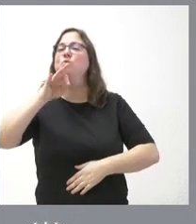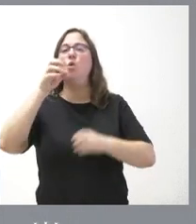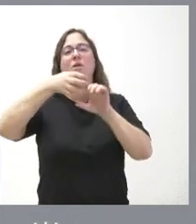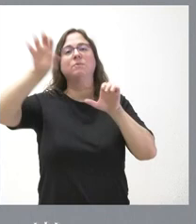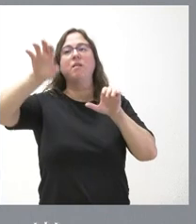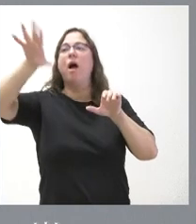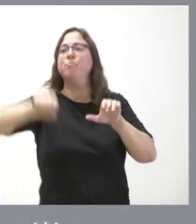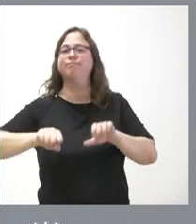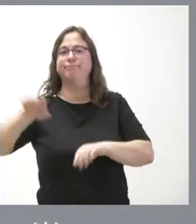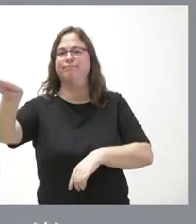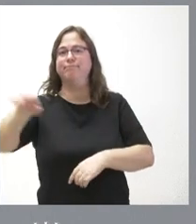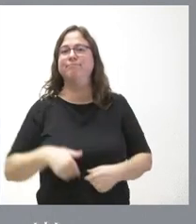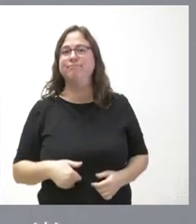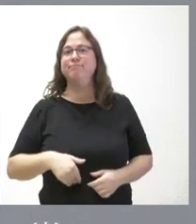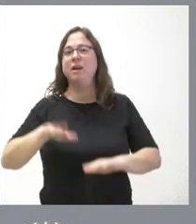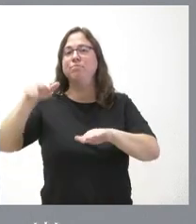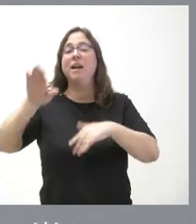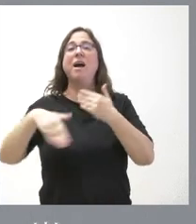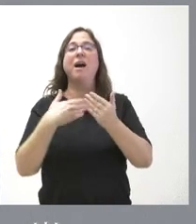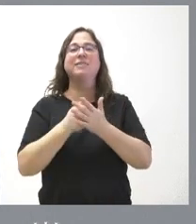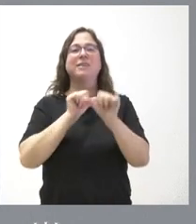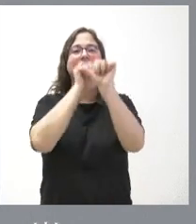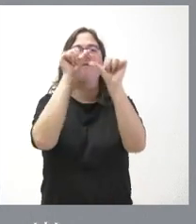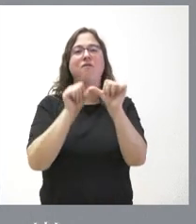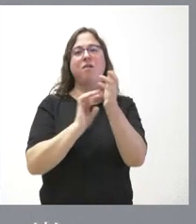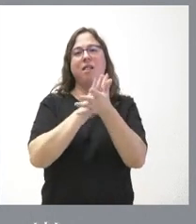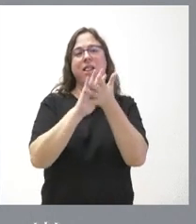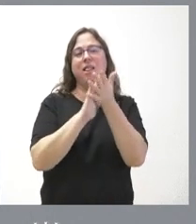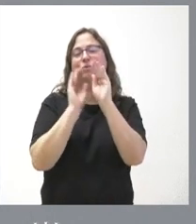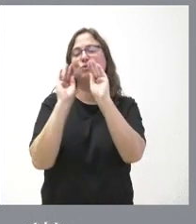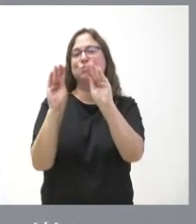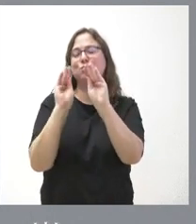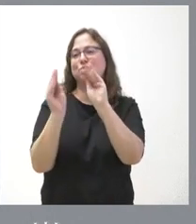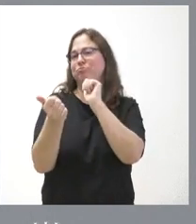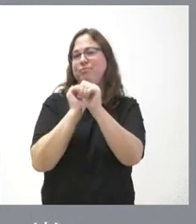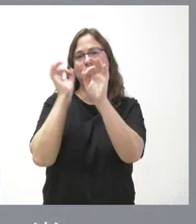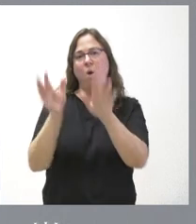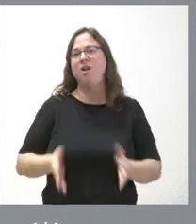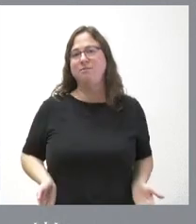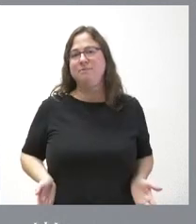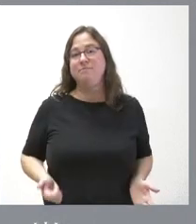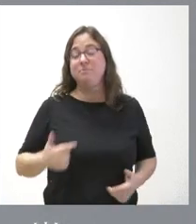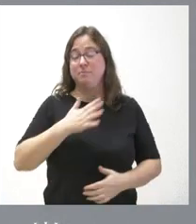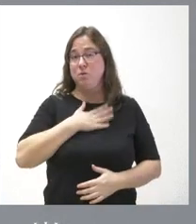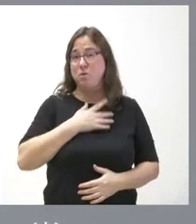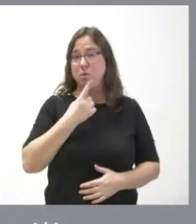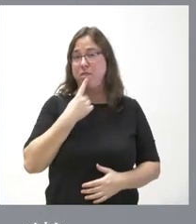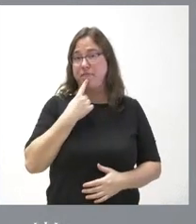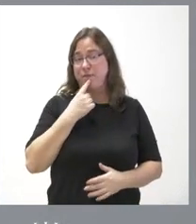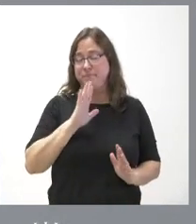Y no solamente el argumentario, sino hasta la dialéctica separatista. Yo diría que hasta ahora